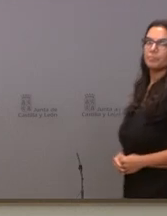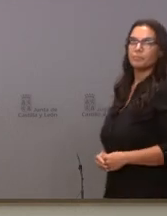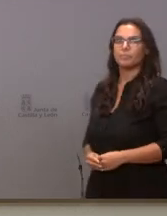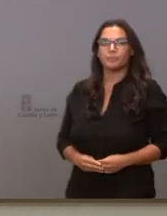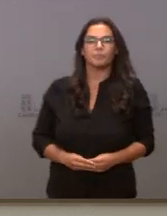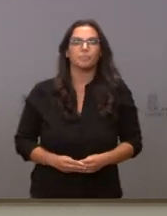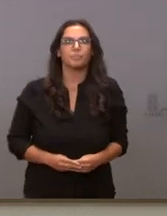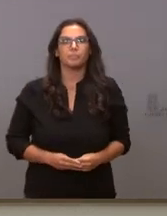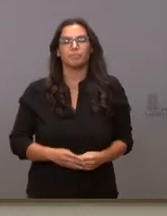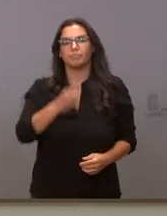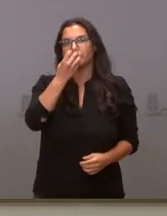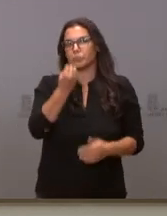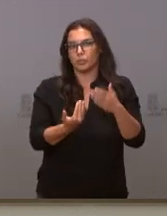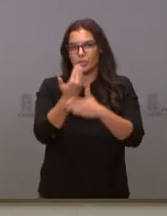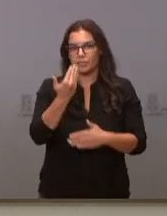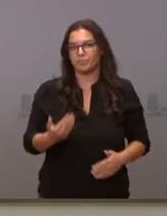Buenos días.